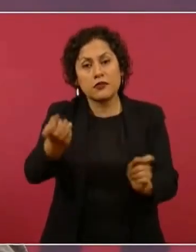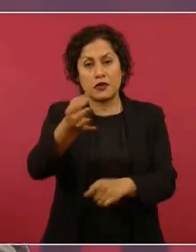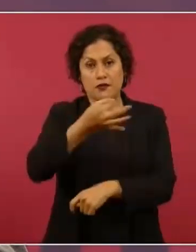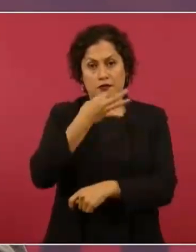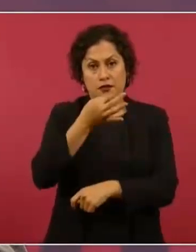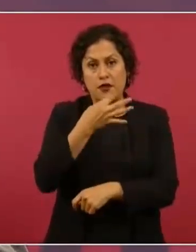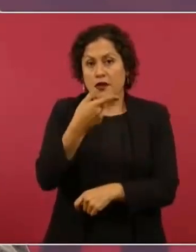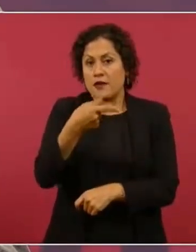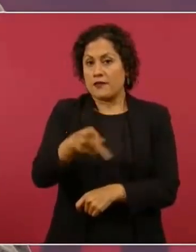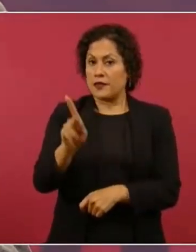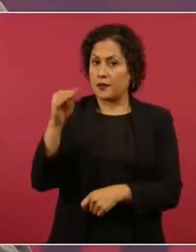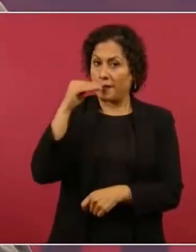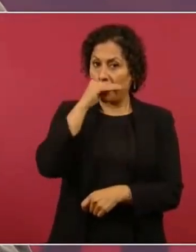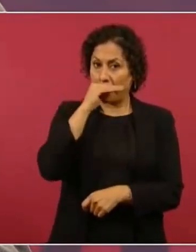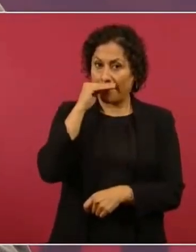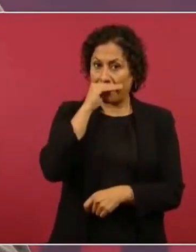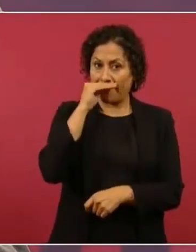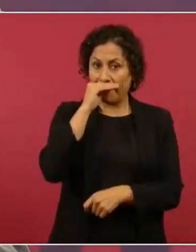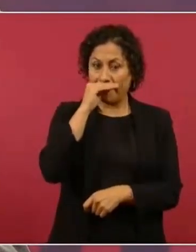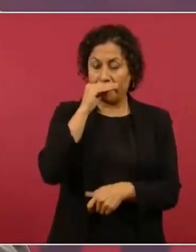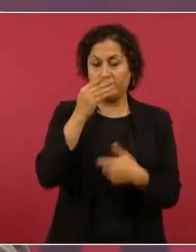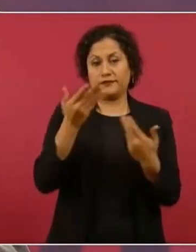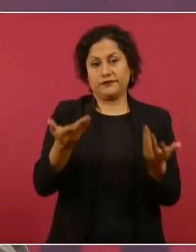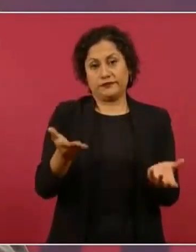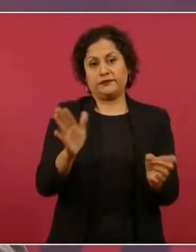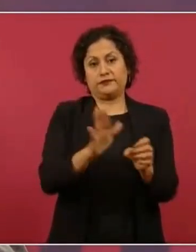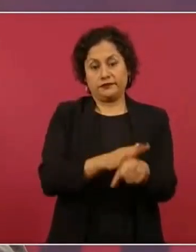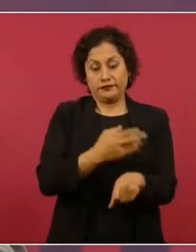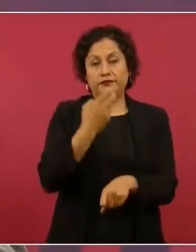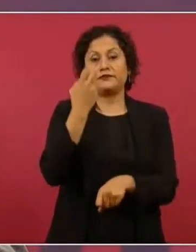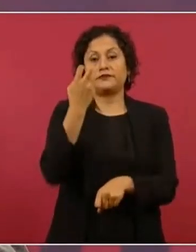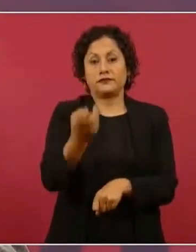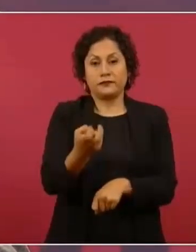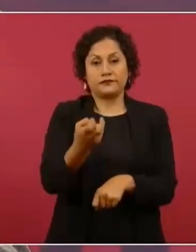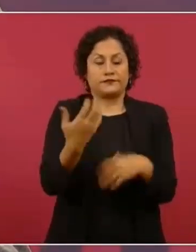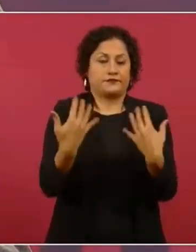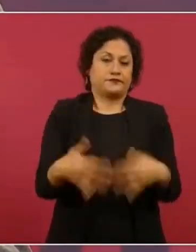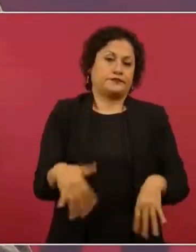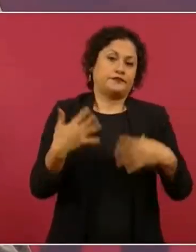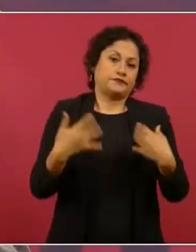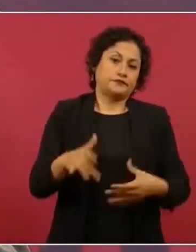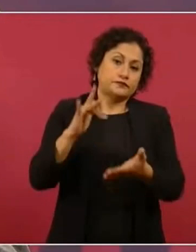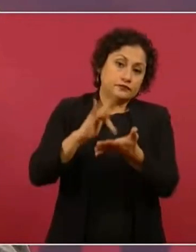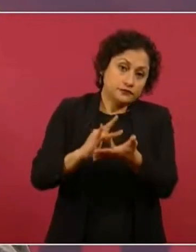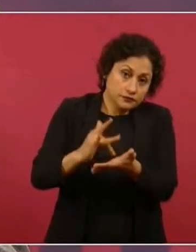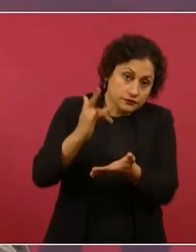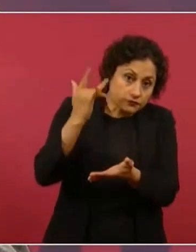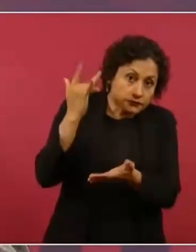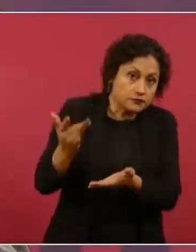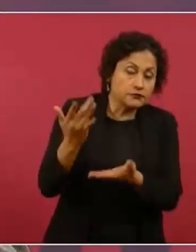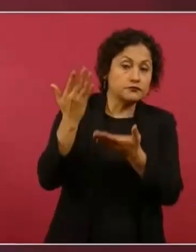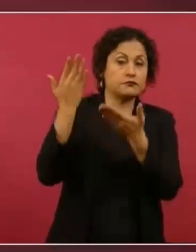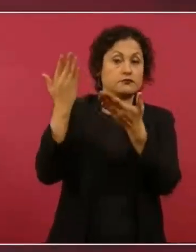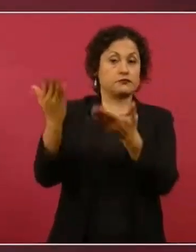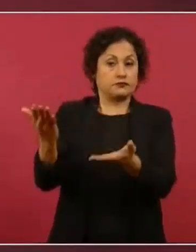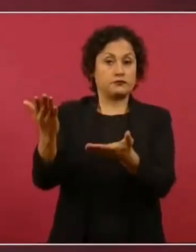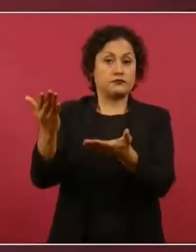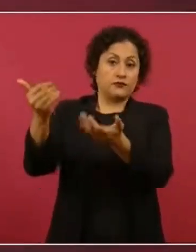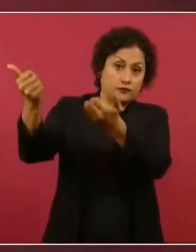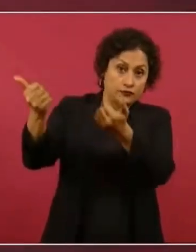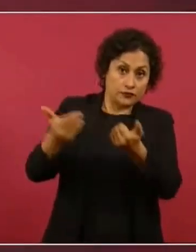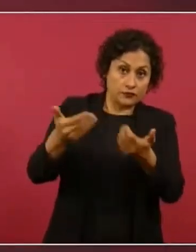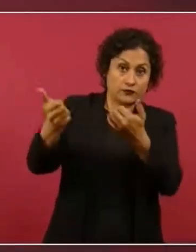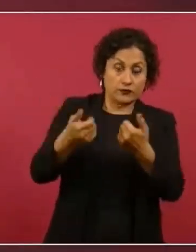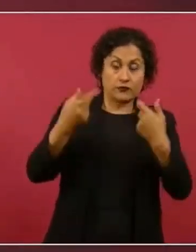Por eso le agradecemos mucho que nos están enviando